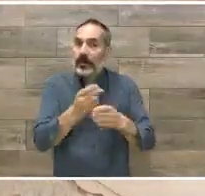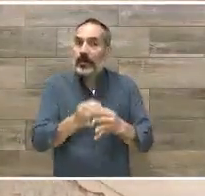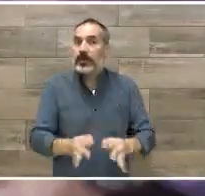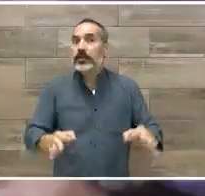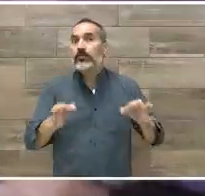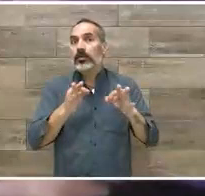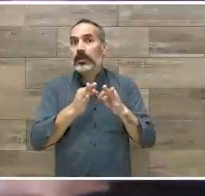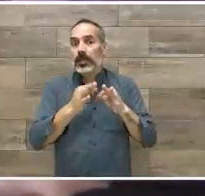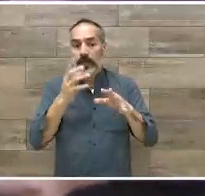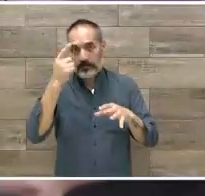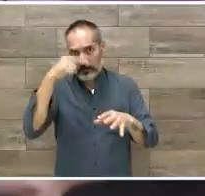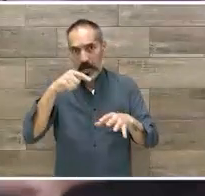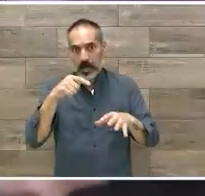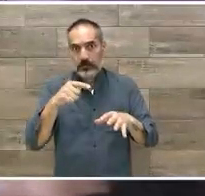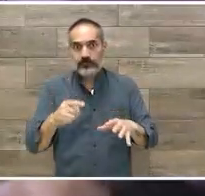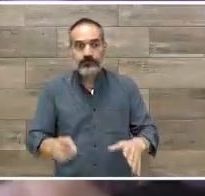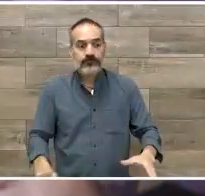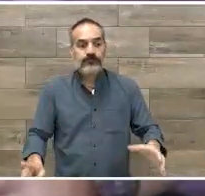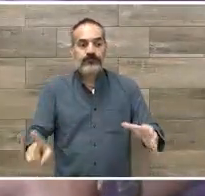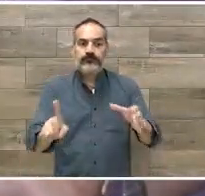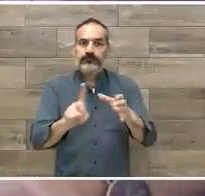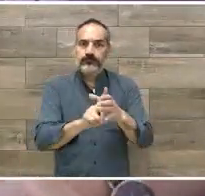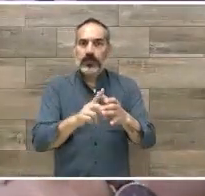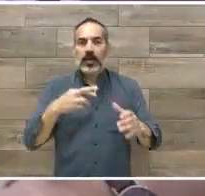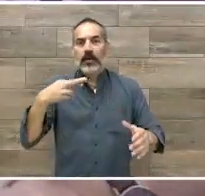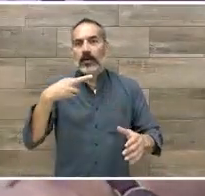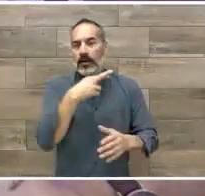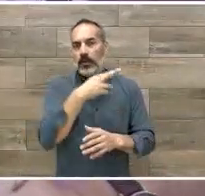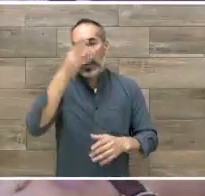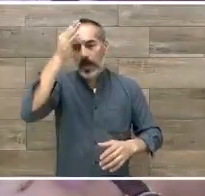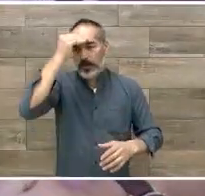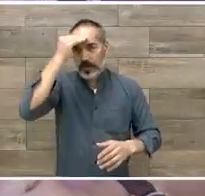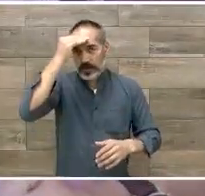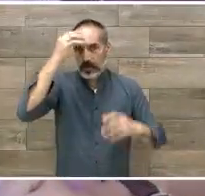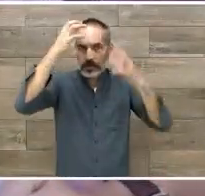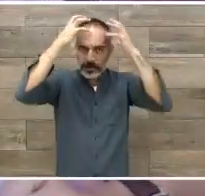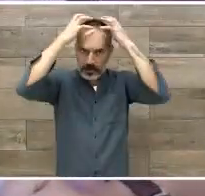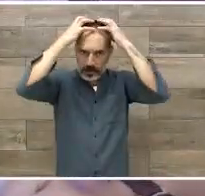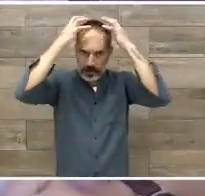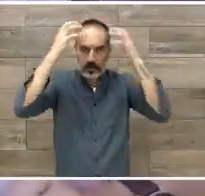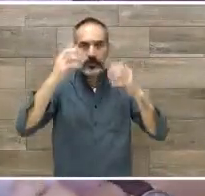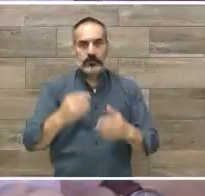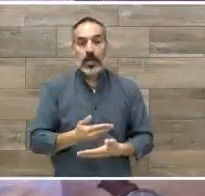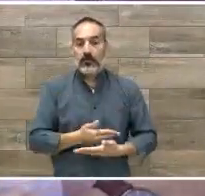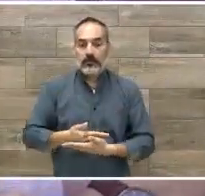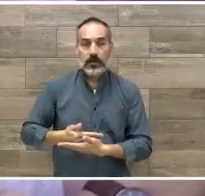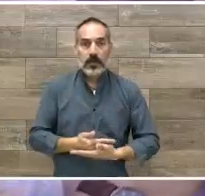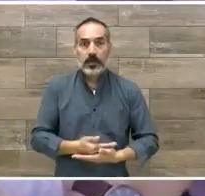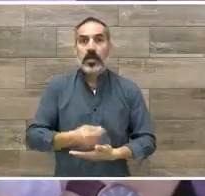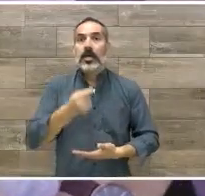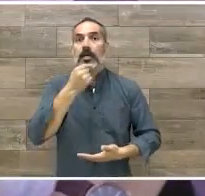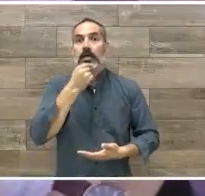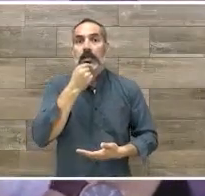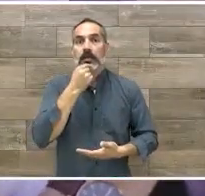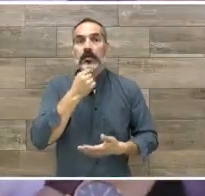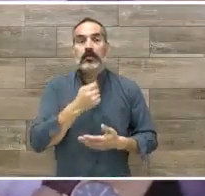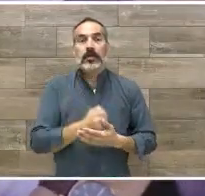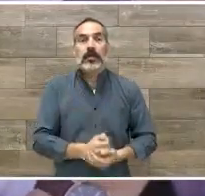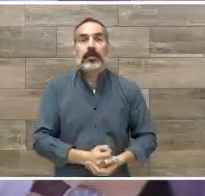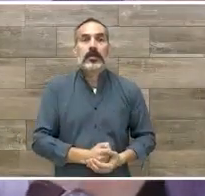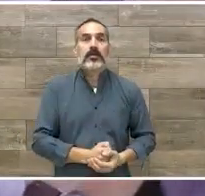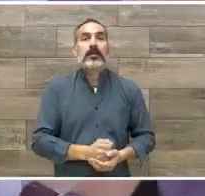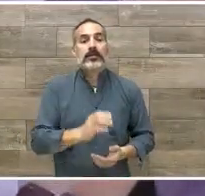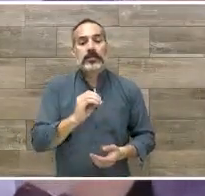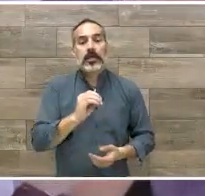adaptación y la facilidad para el aprendizaje que caracterizan al cerebro de los bebés y niños de entre 0 y 6